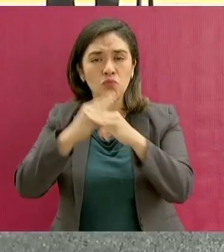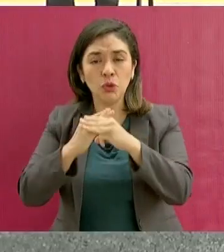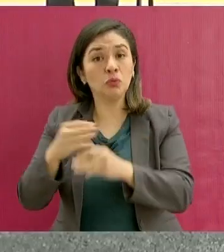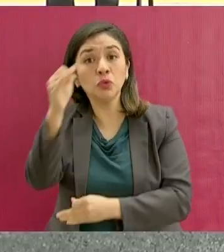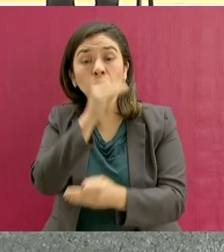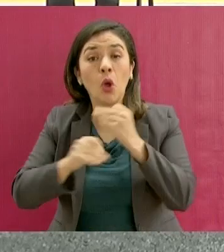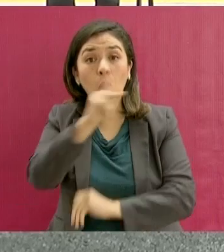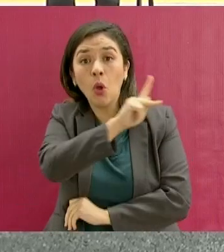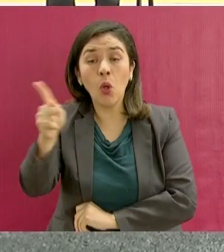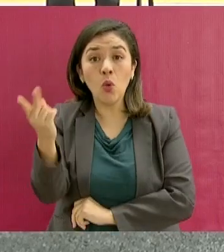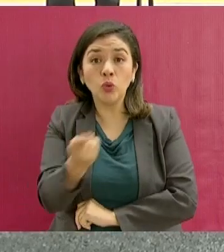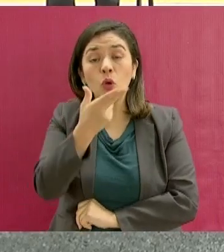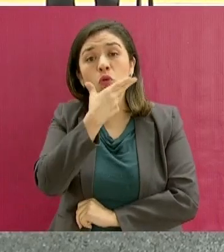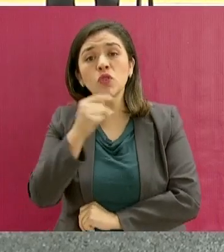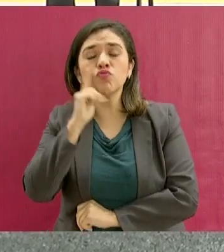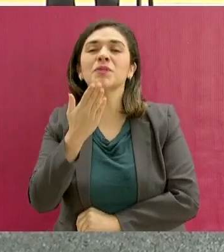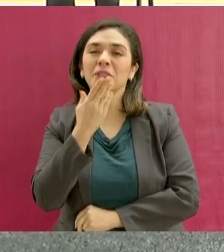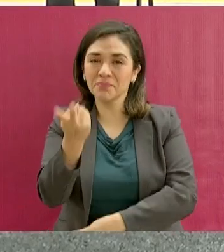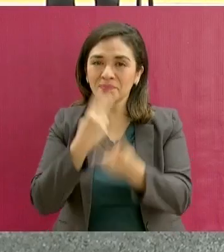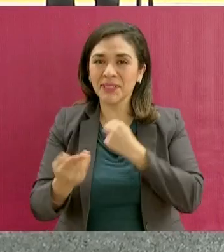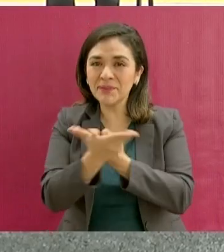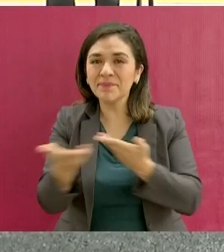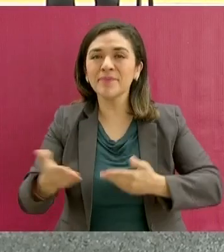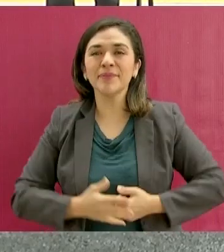Todas y todos ustedes sean bienvenidos.